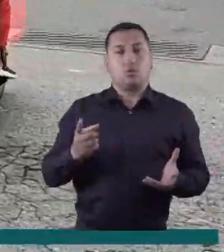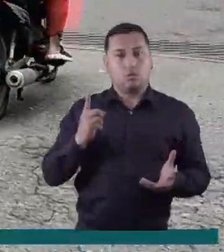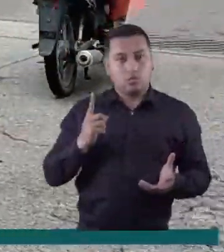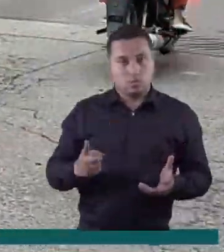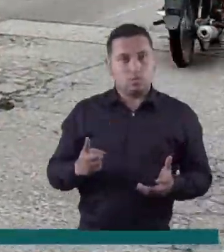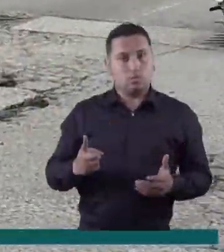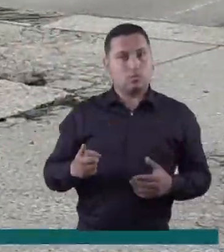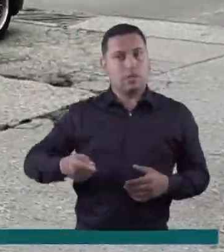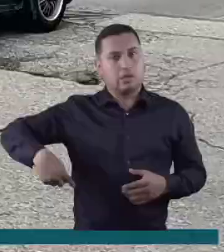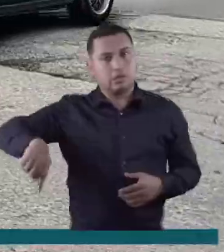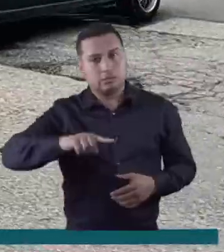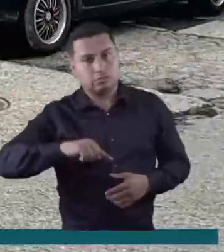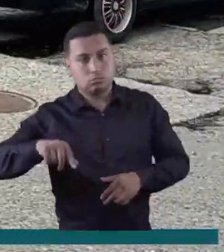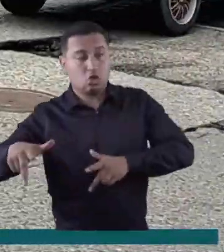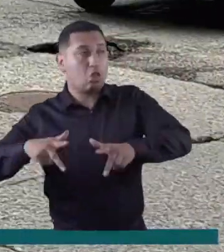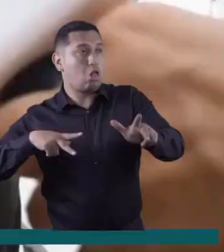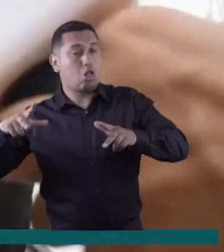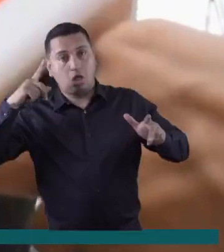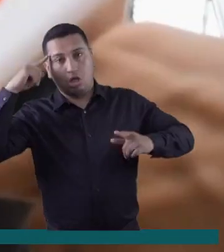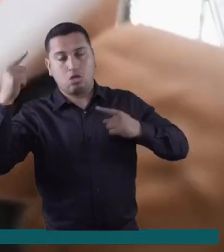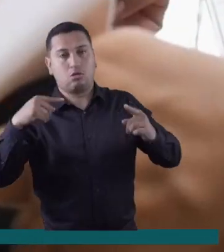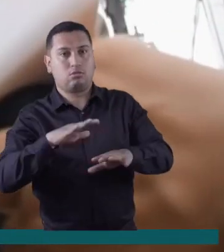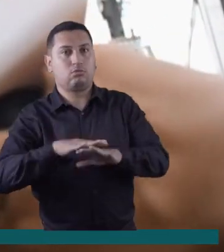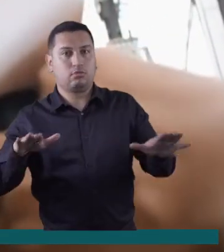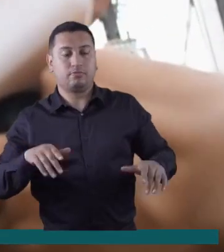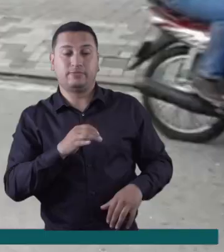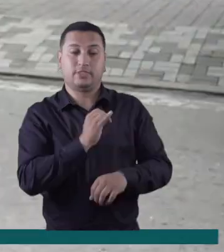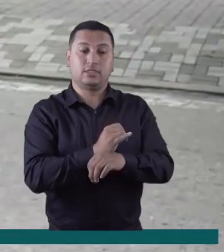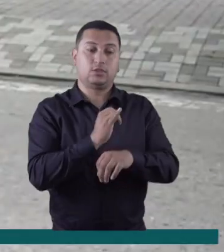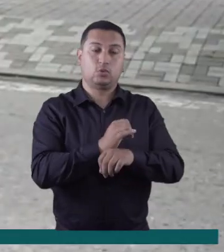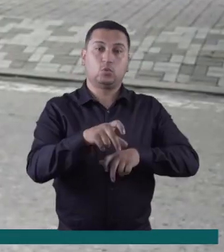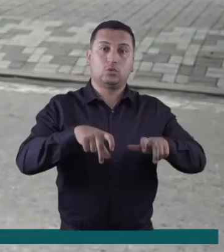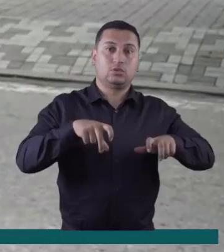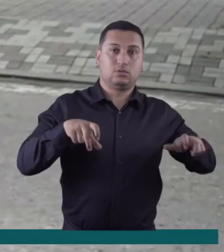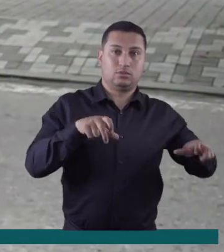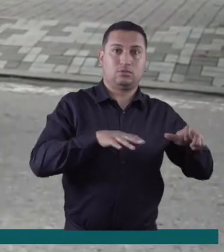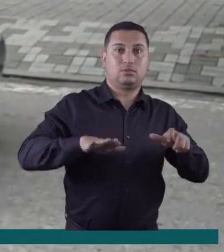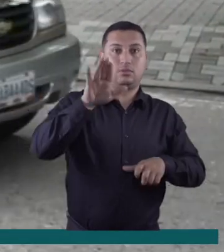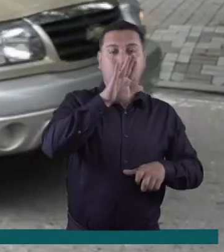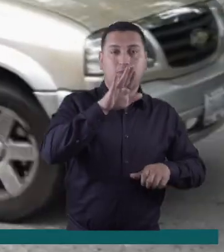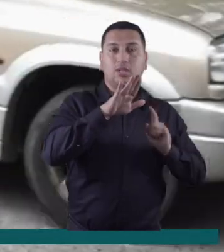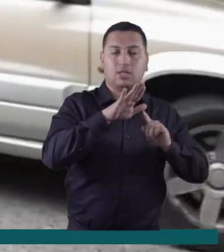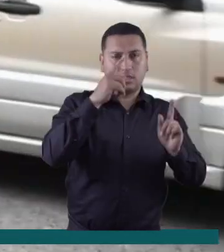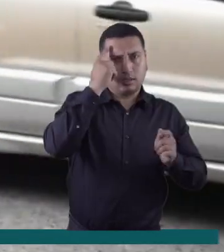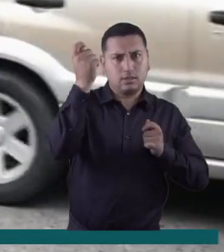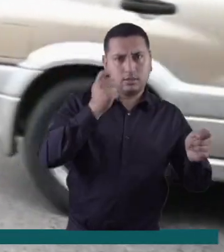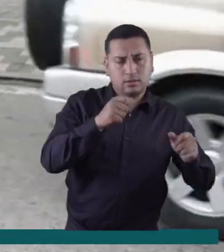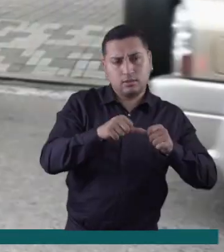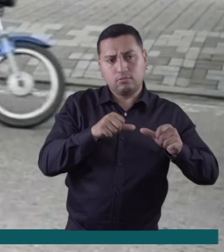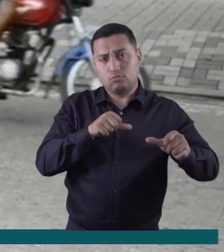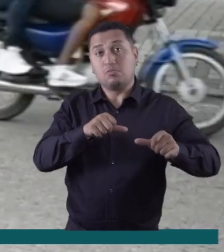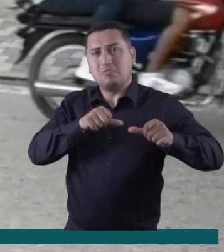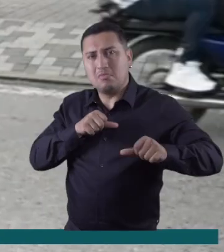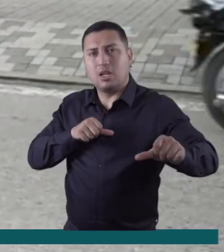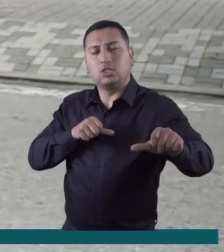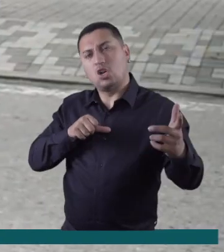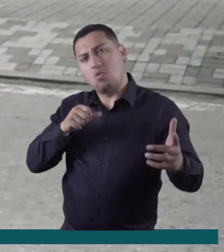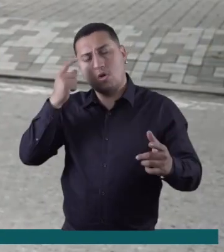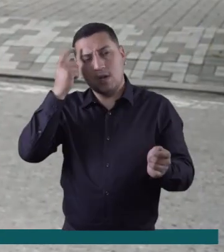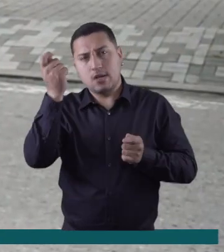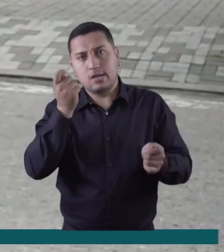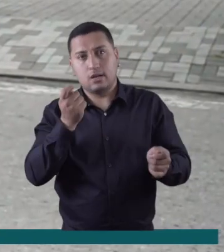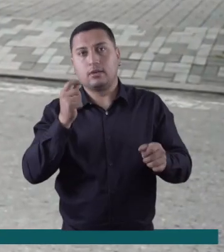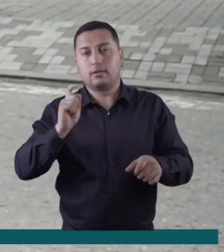consecuencia de la imprudencia o indisciplina en las vías. El Instituto de Tránsito Departamental, entre sus estrategias a